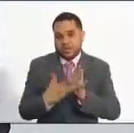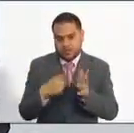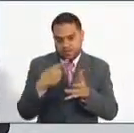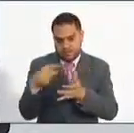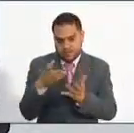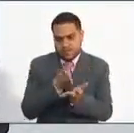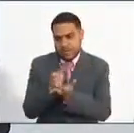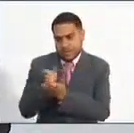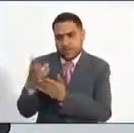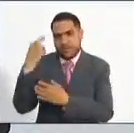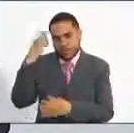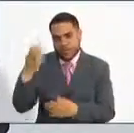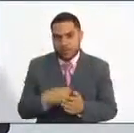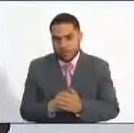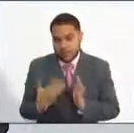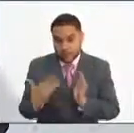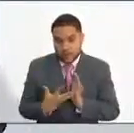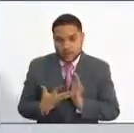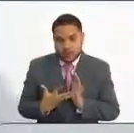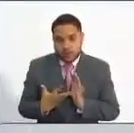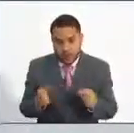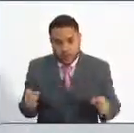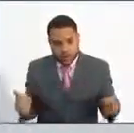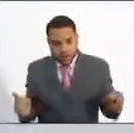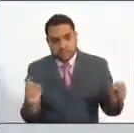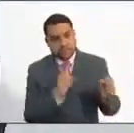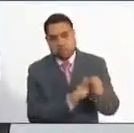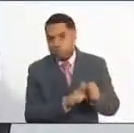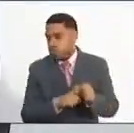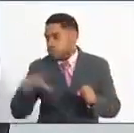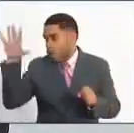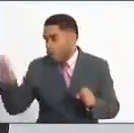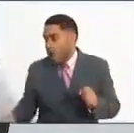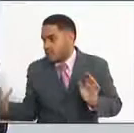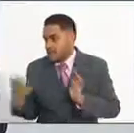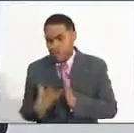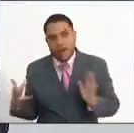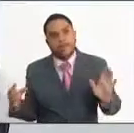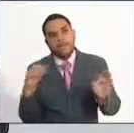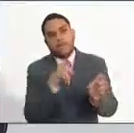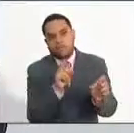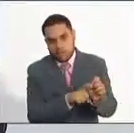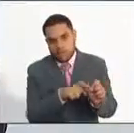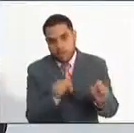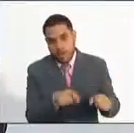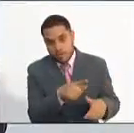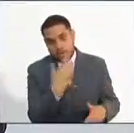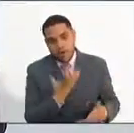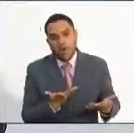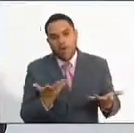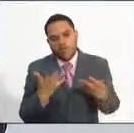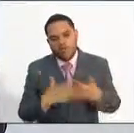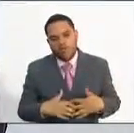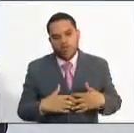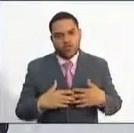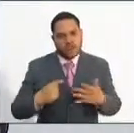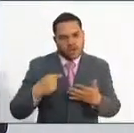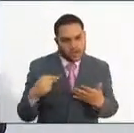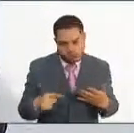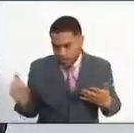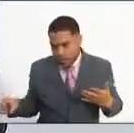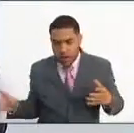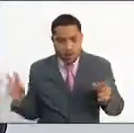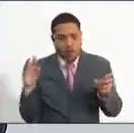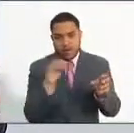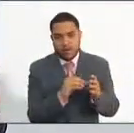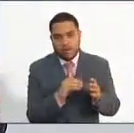difícilmente todas esas 5 mil profesiones se pueden incorporar en los manuales de funciones y requisitos donde se definen los mismos, pues